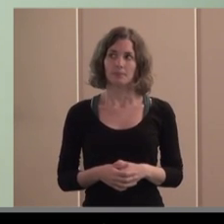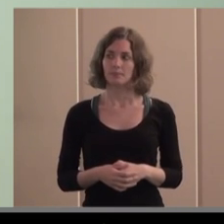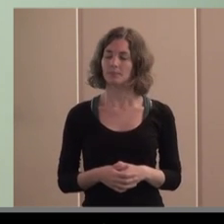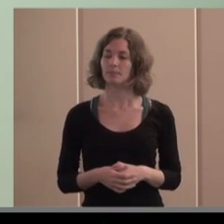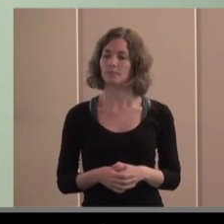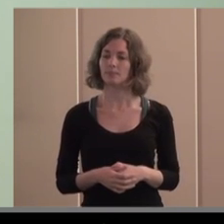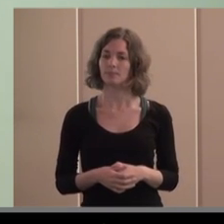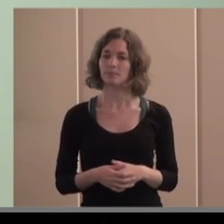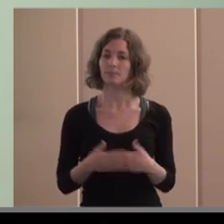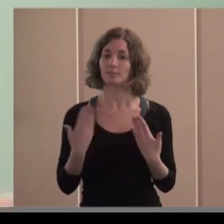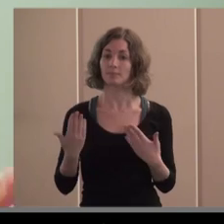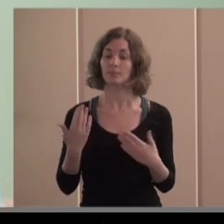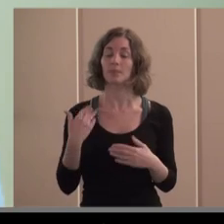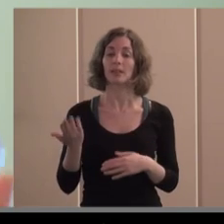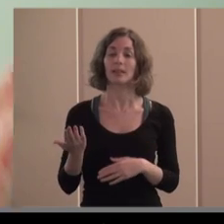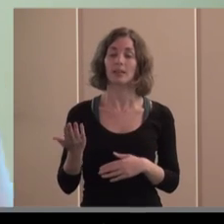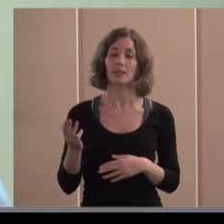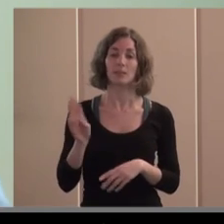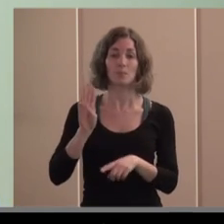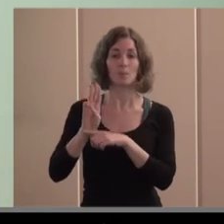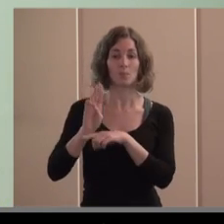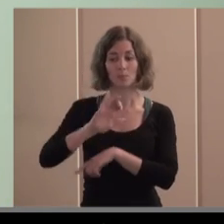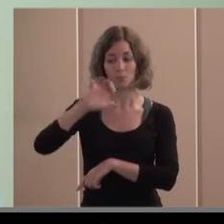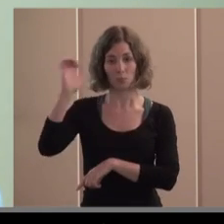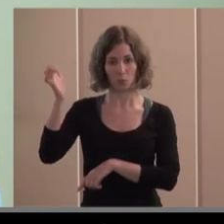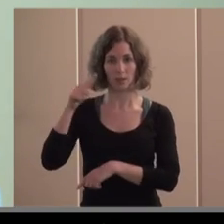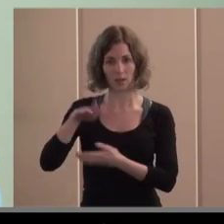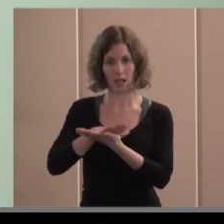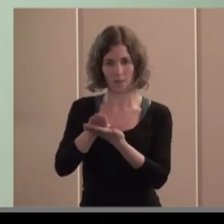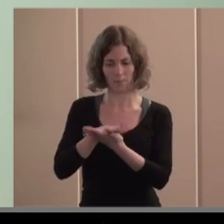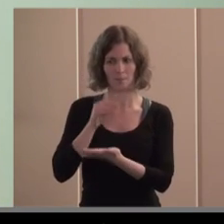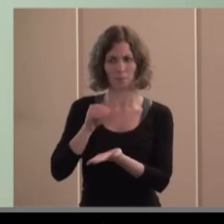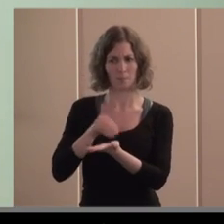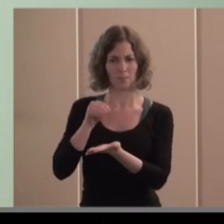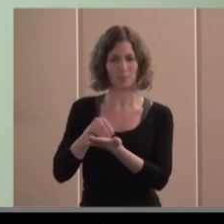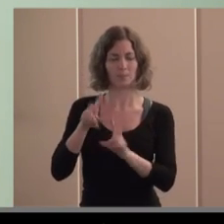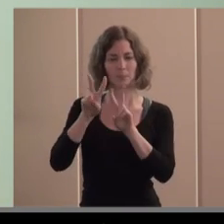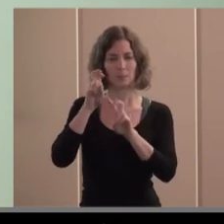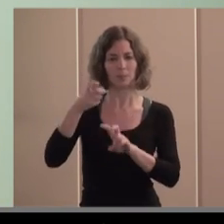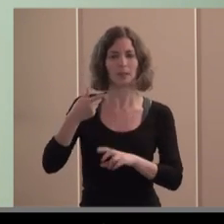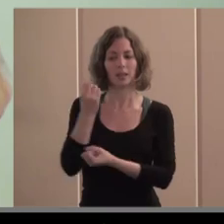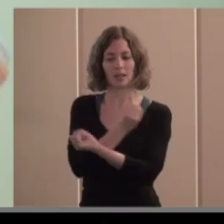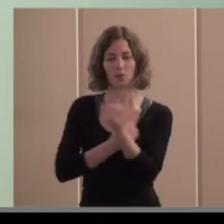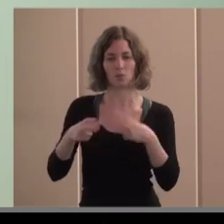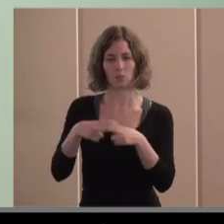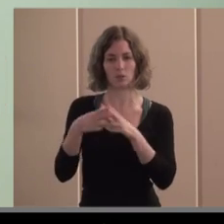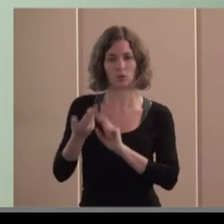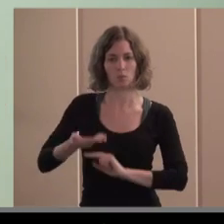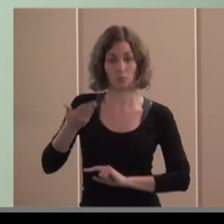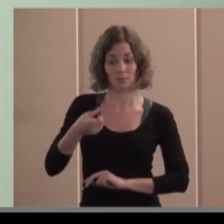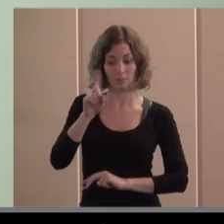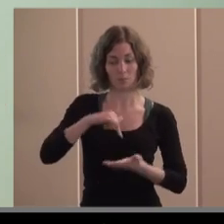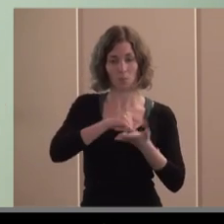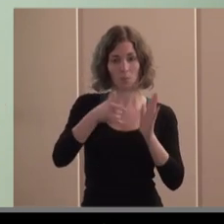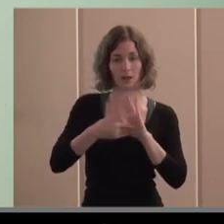el Parlamento Europeo ha tenido varios pronunciamientos sobre la importancia de la economía social también el Plan Europeo de Recuperación Económica